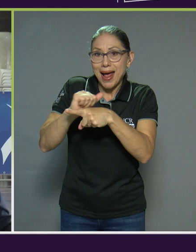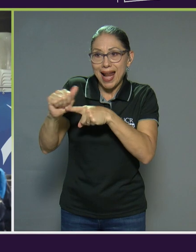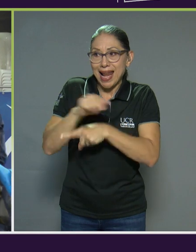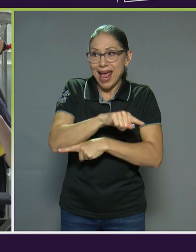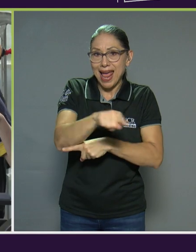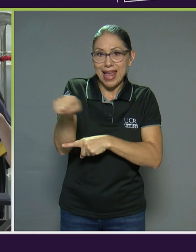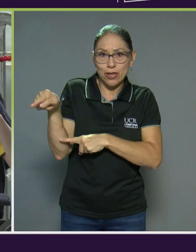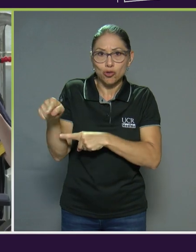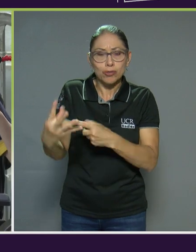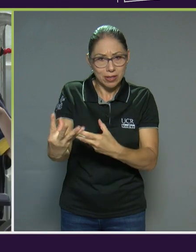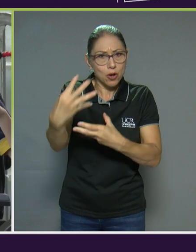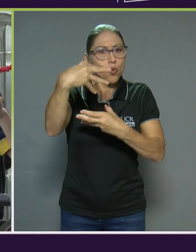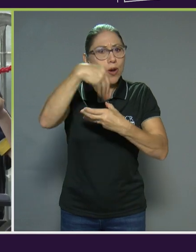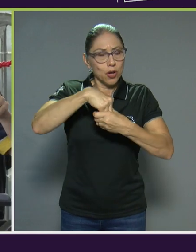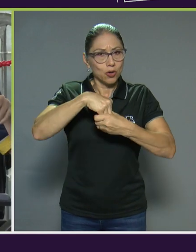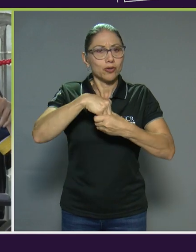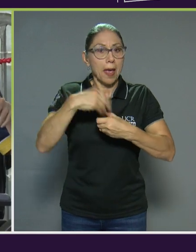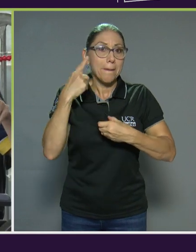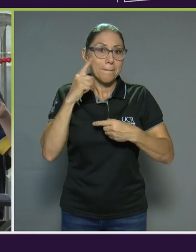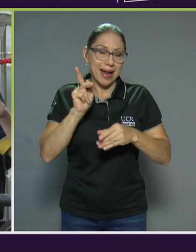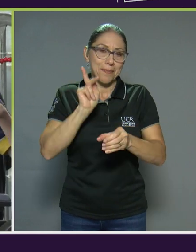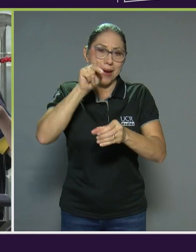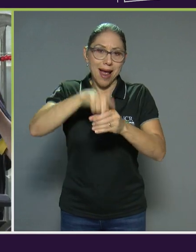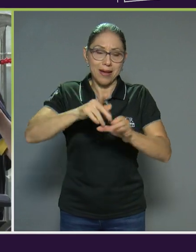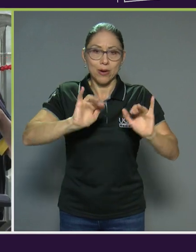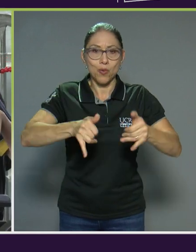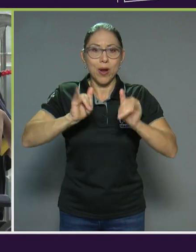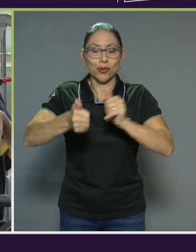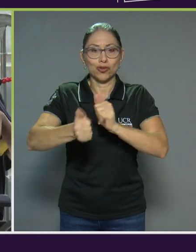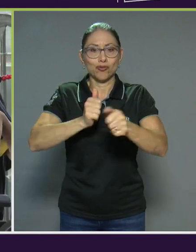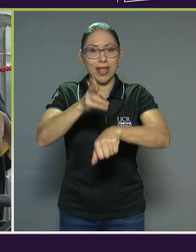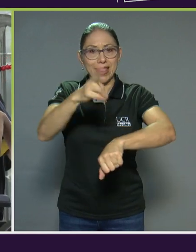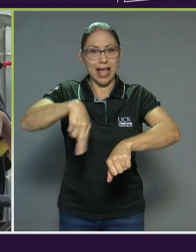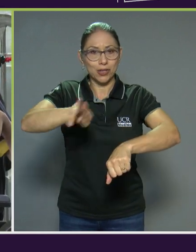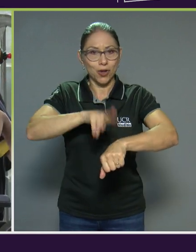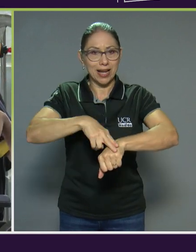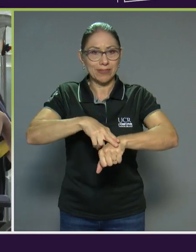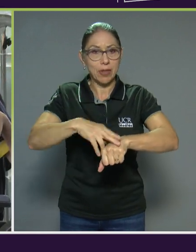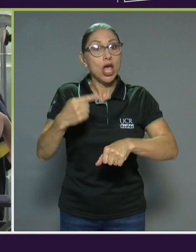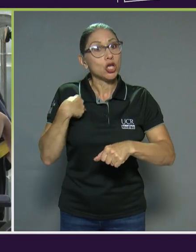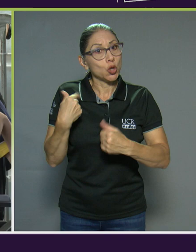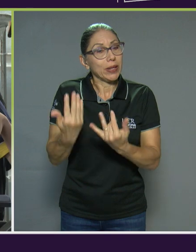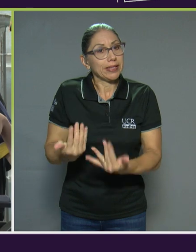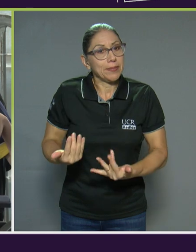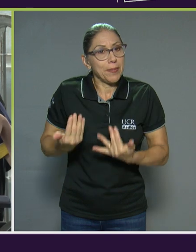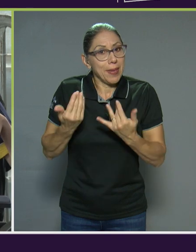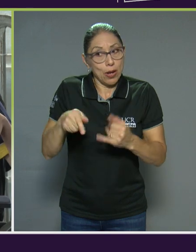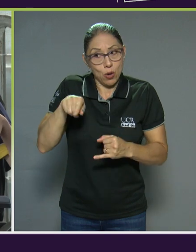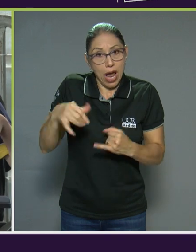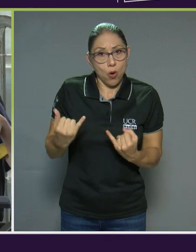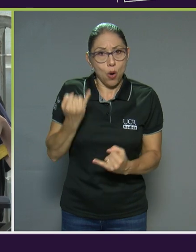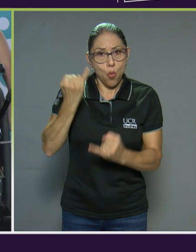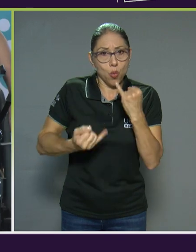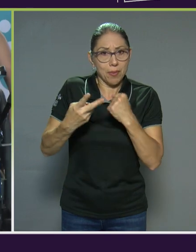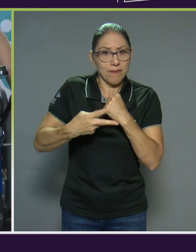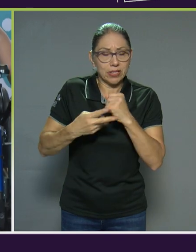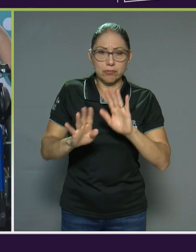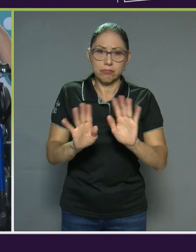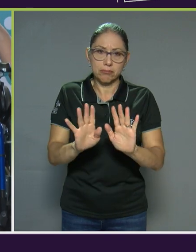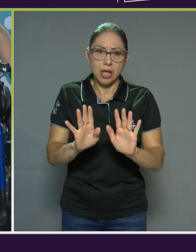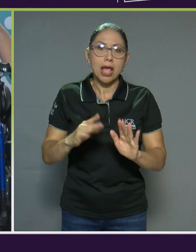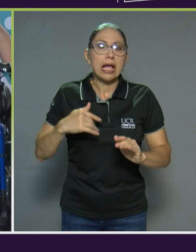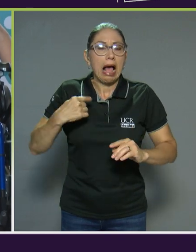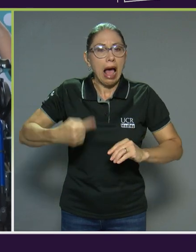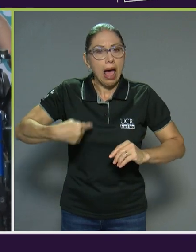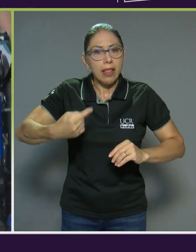actividades para estos Juegos Nacionales. Y espero que no sea la última vez, sino que cada vez